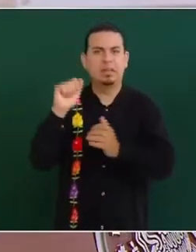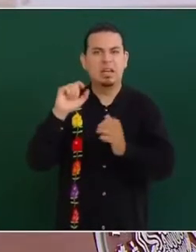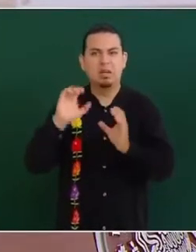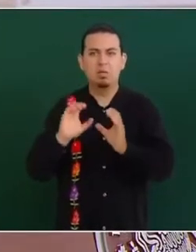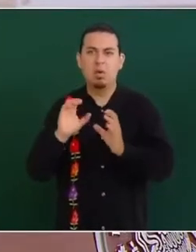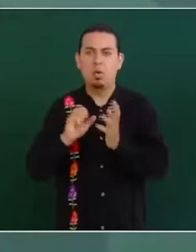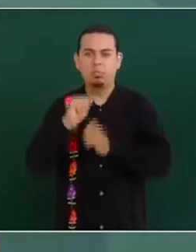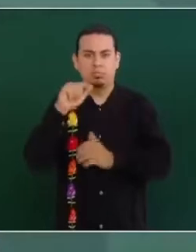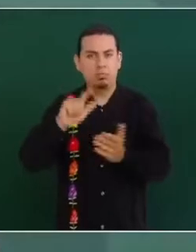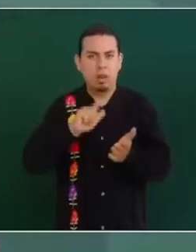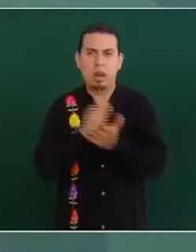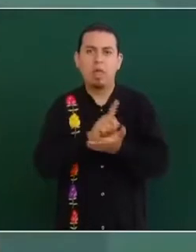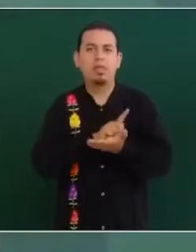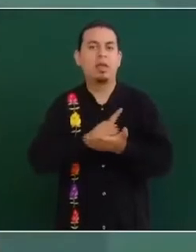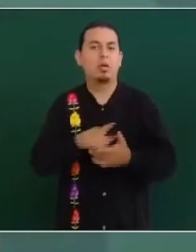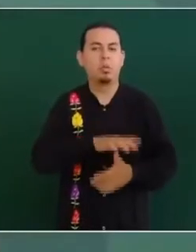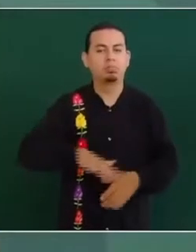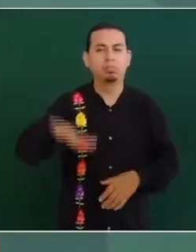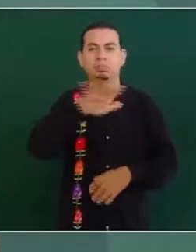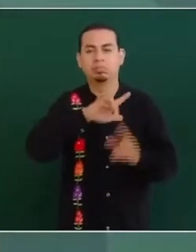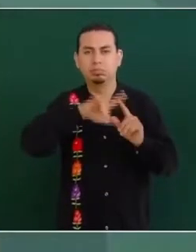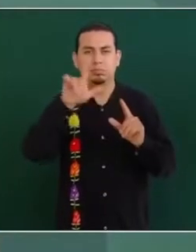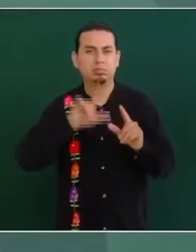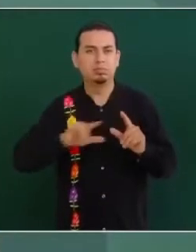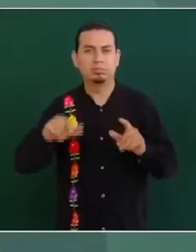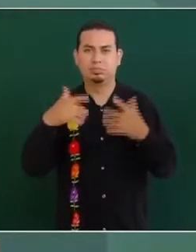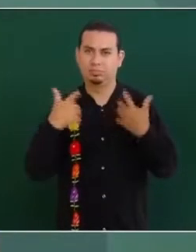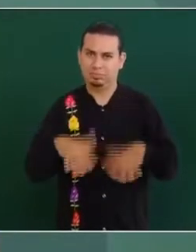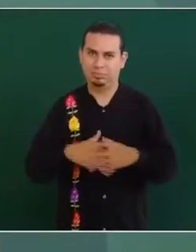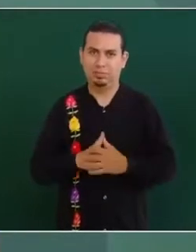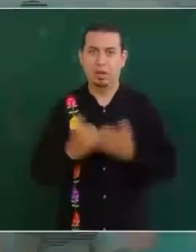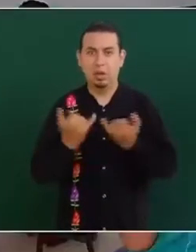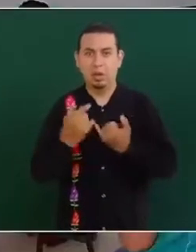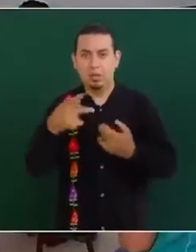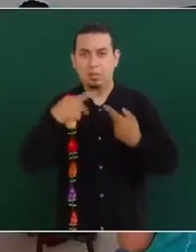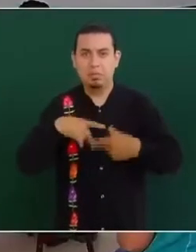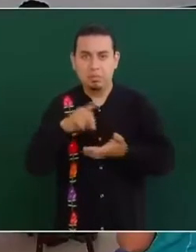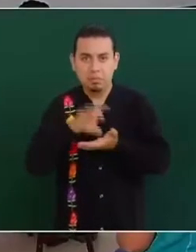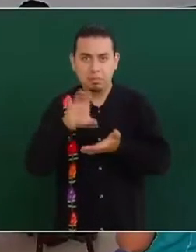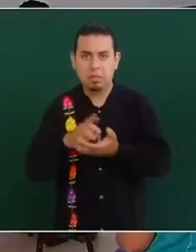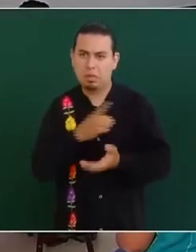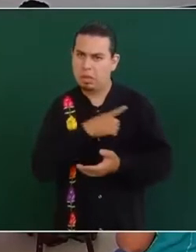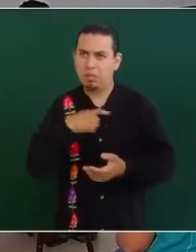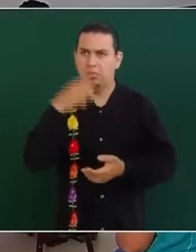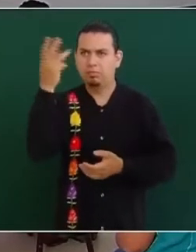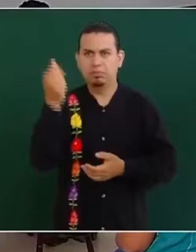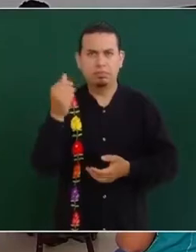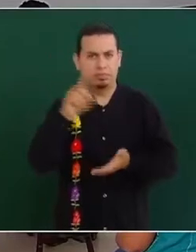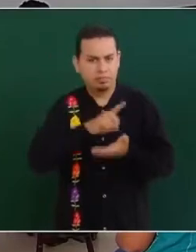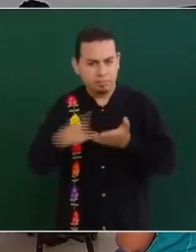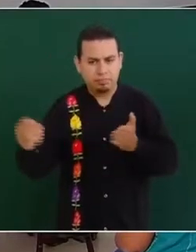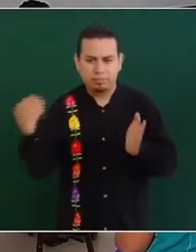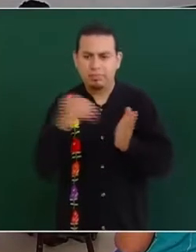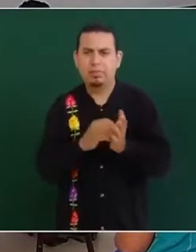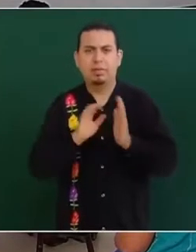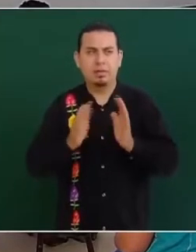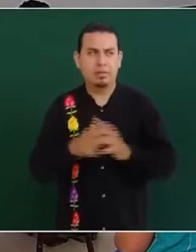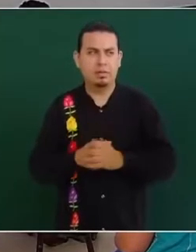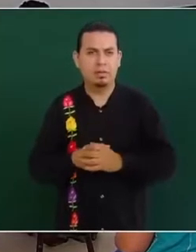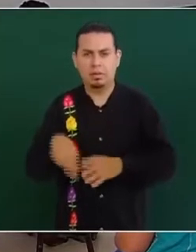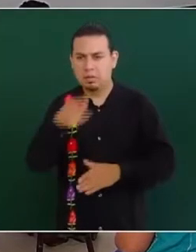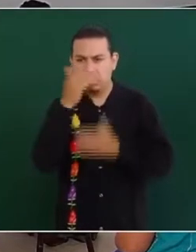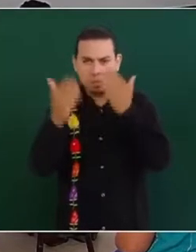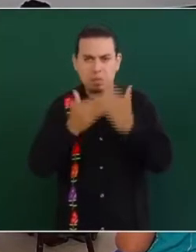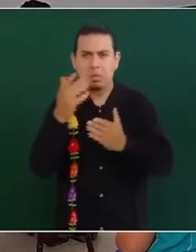el derecho de los discapacitados a tener una pensión y el derecho de